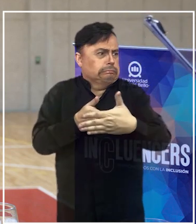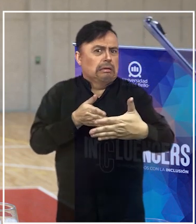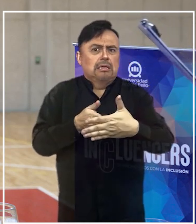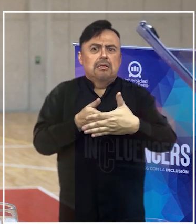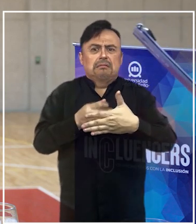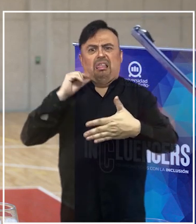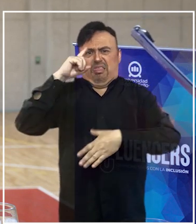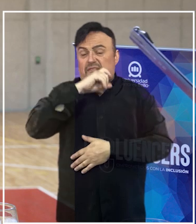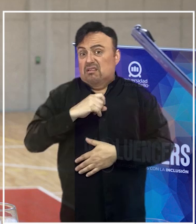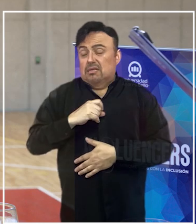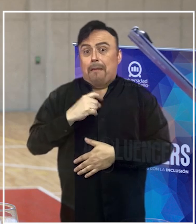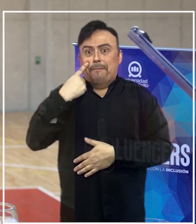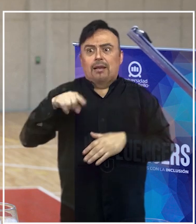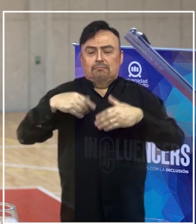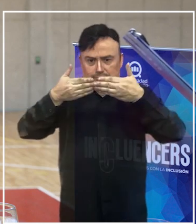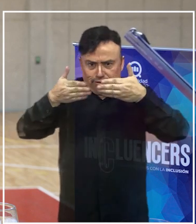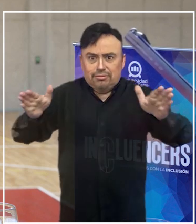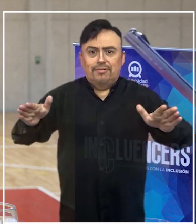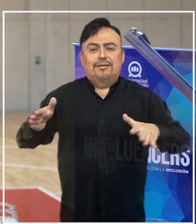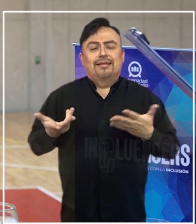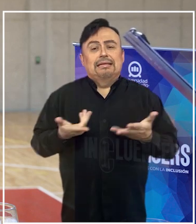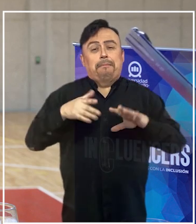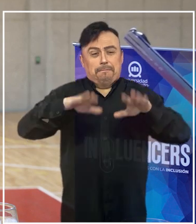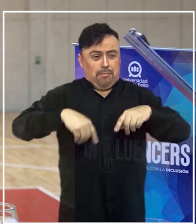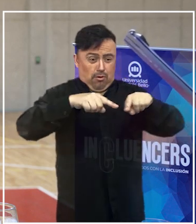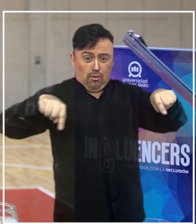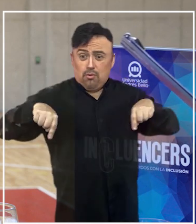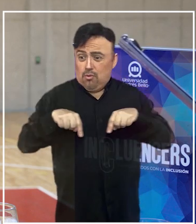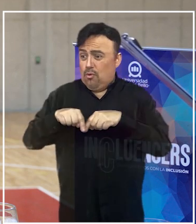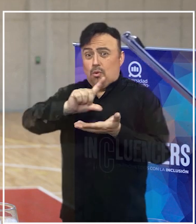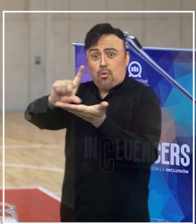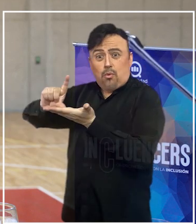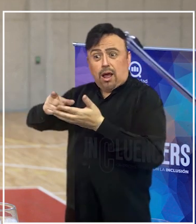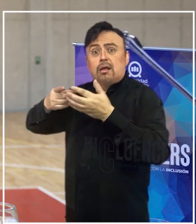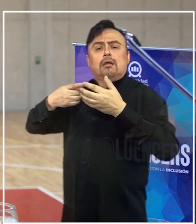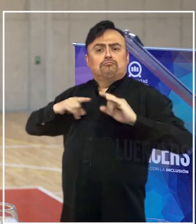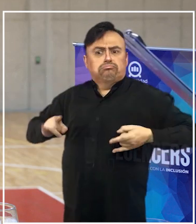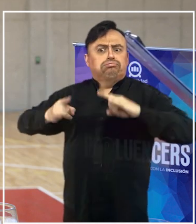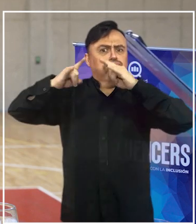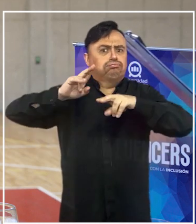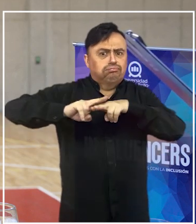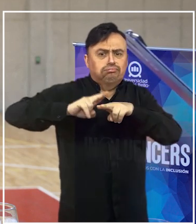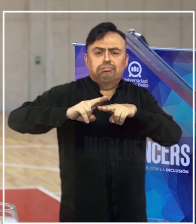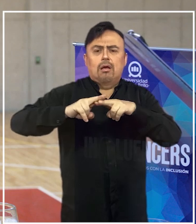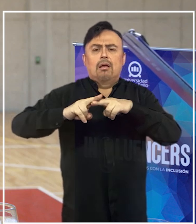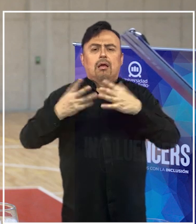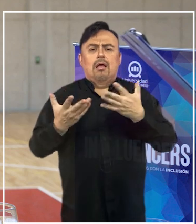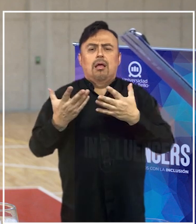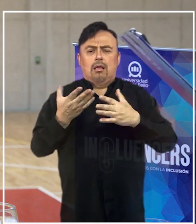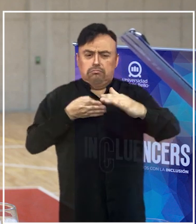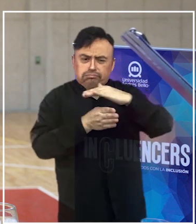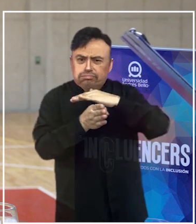complejas. Creo que los mismos recintos han ido adaptando no solamente sus zonas de